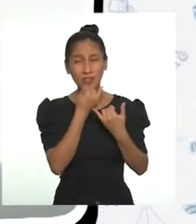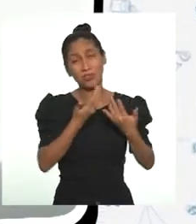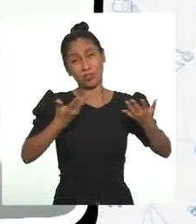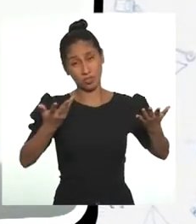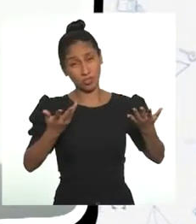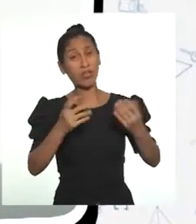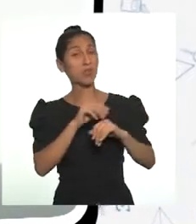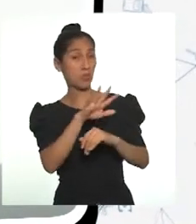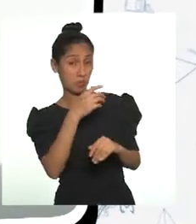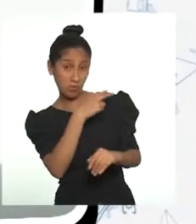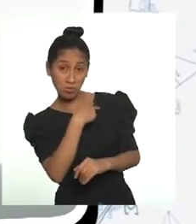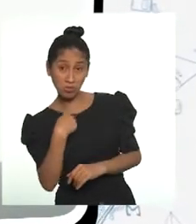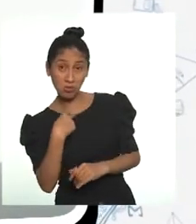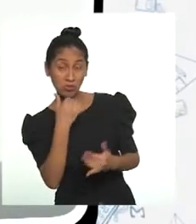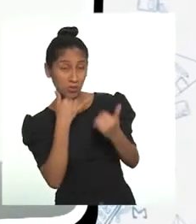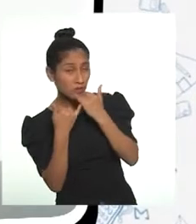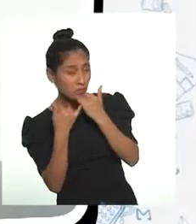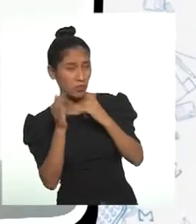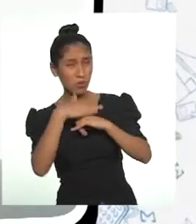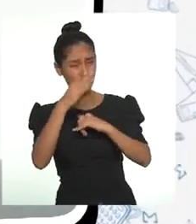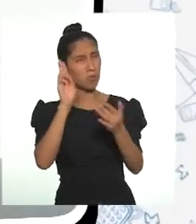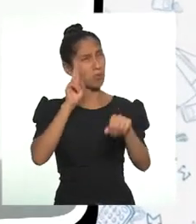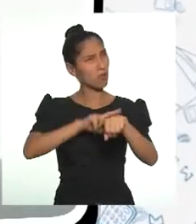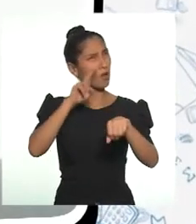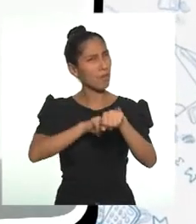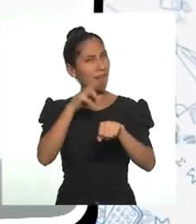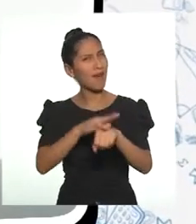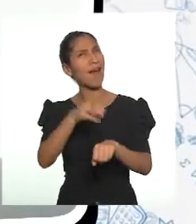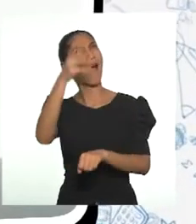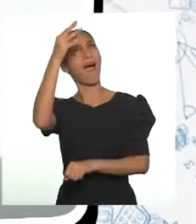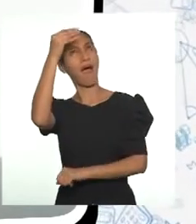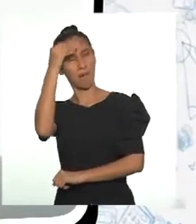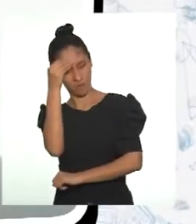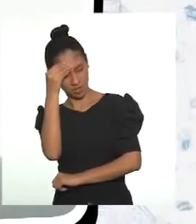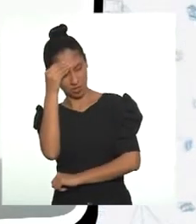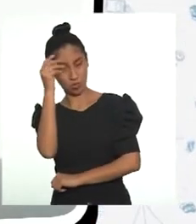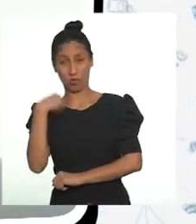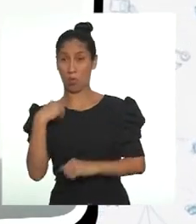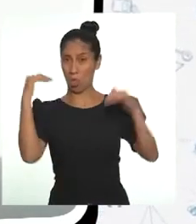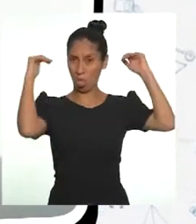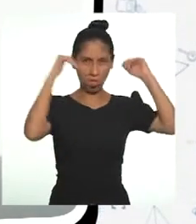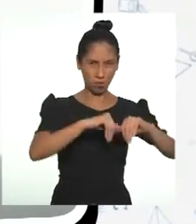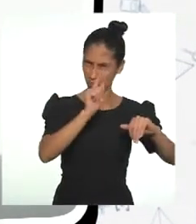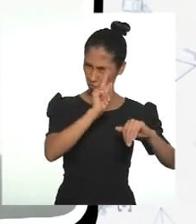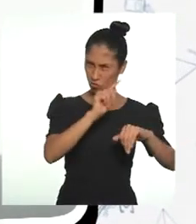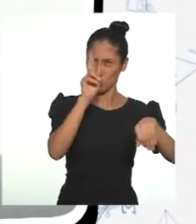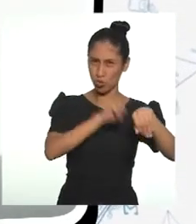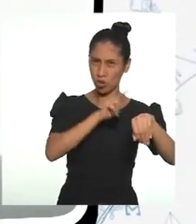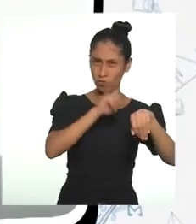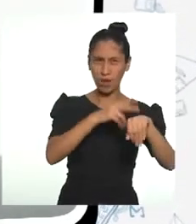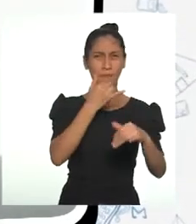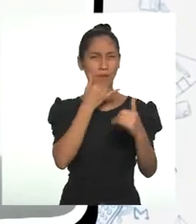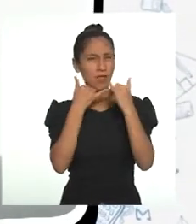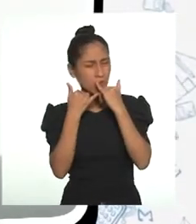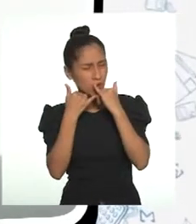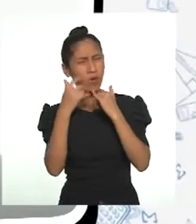considerarlos como nuevas oportunidades de aprendizaje, no como fracasos, ya que de esos errores nosotros aprendemos, pero